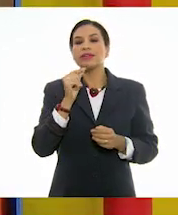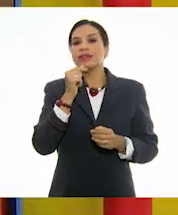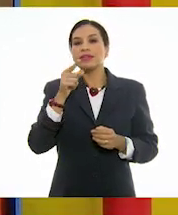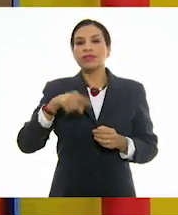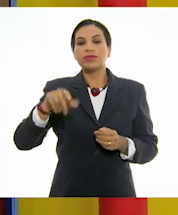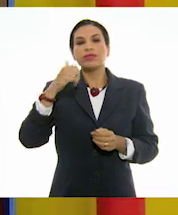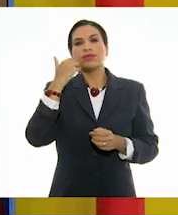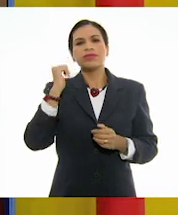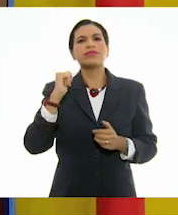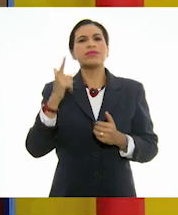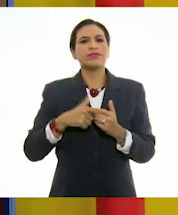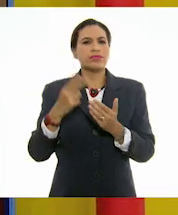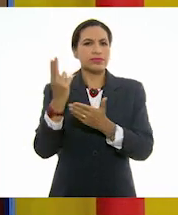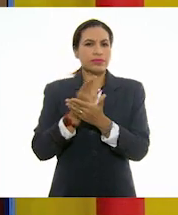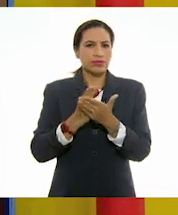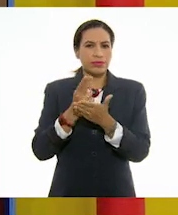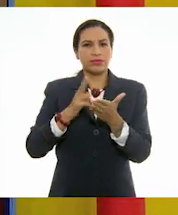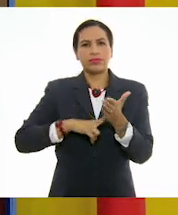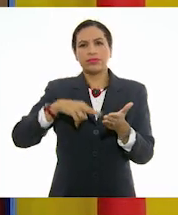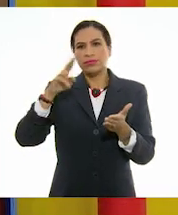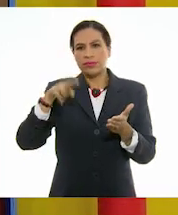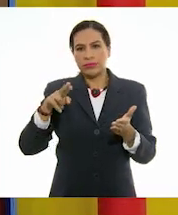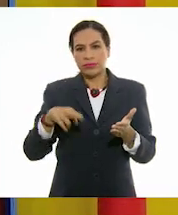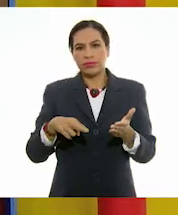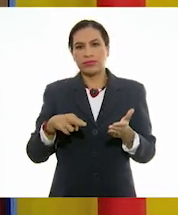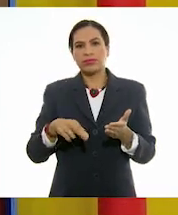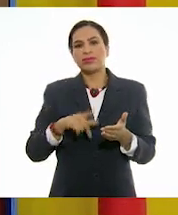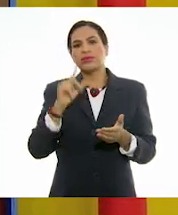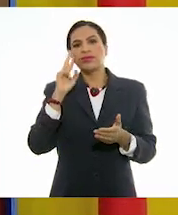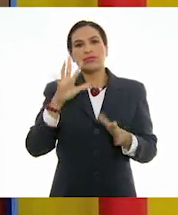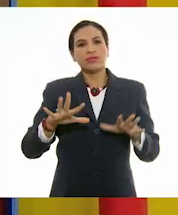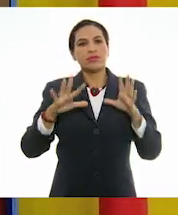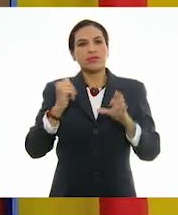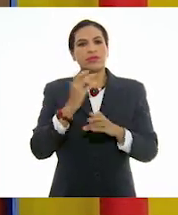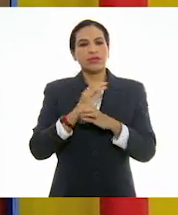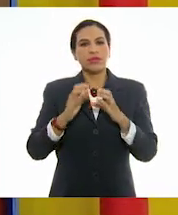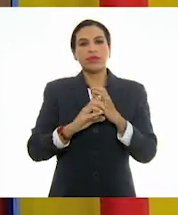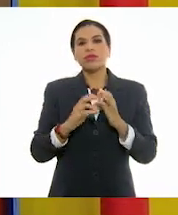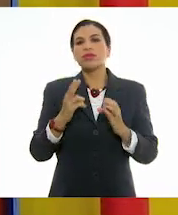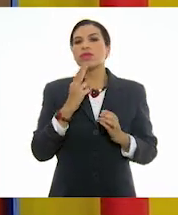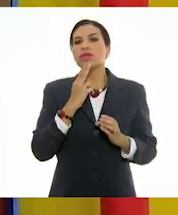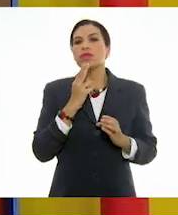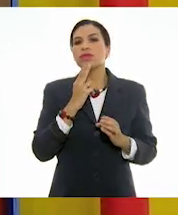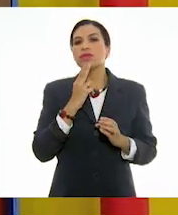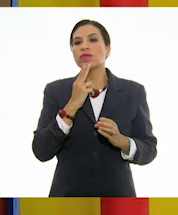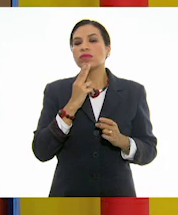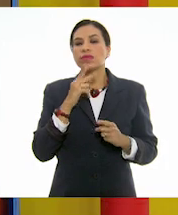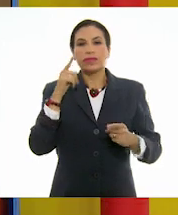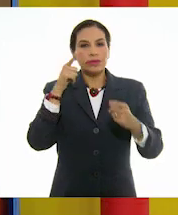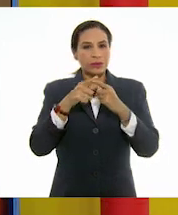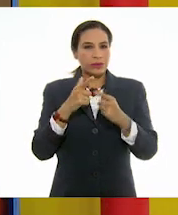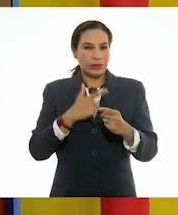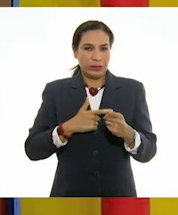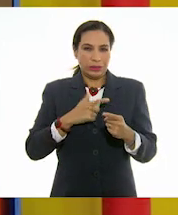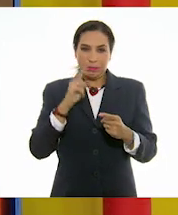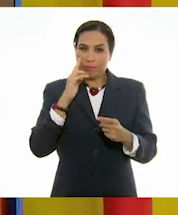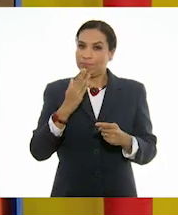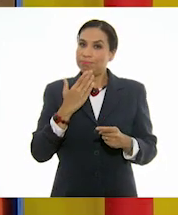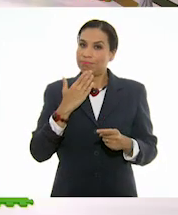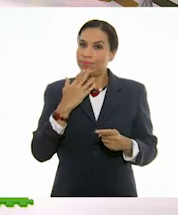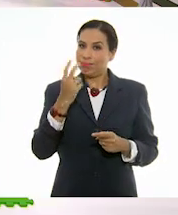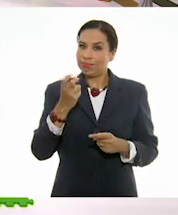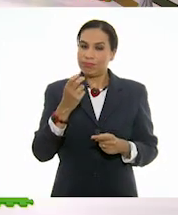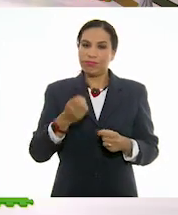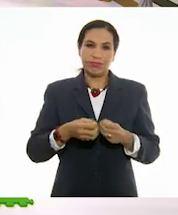quieren hacer un dibujo, una pintura y destacar algo, van a utilizar el énfasis. Efectivamente,